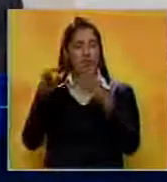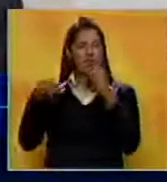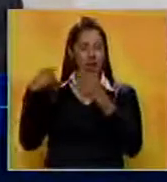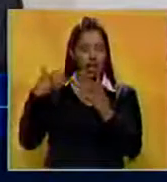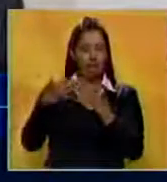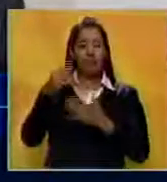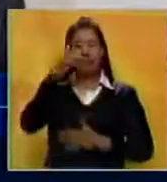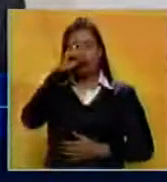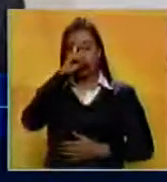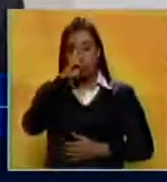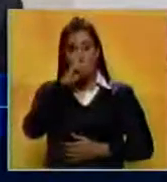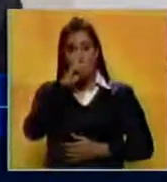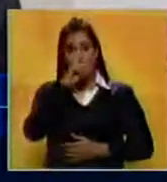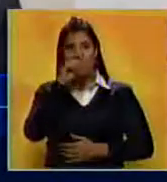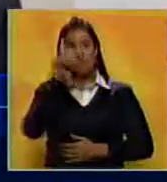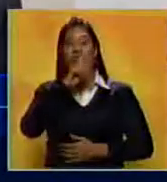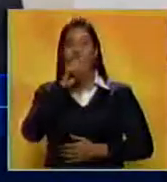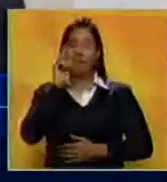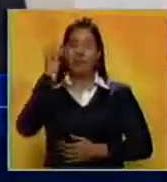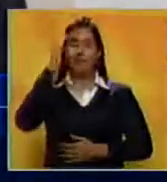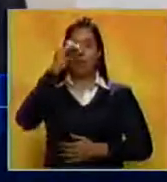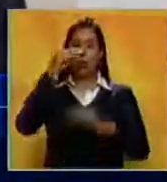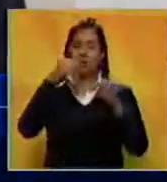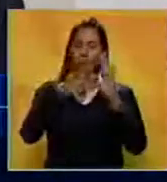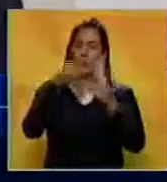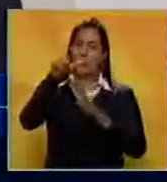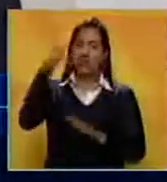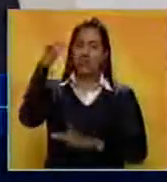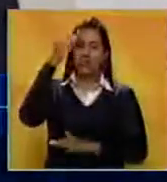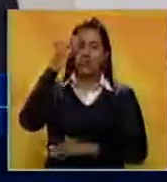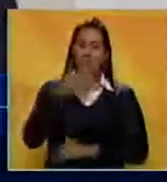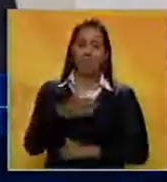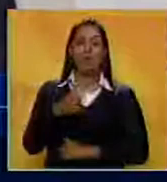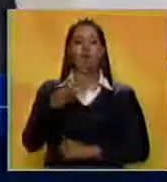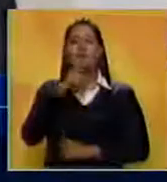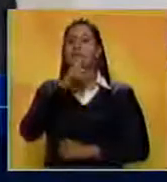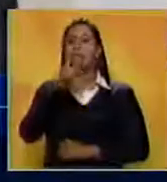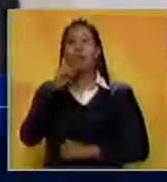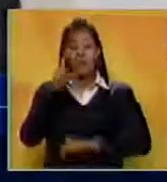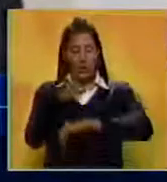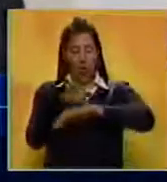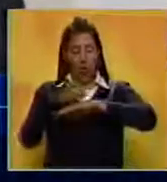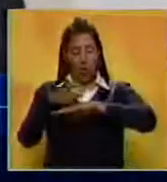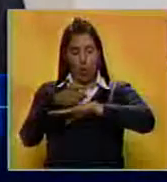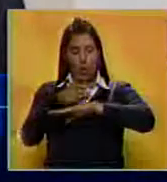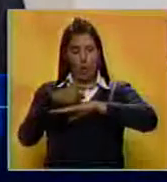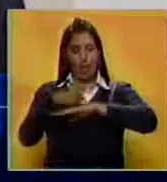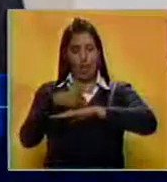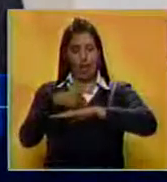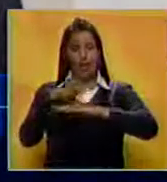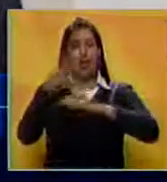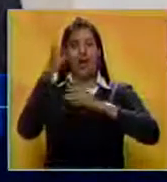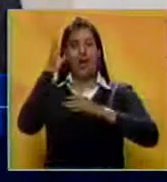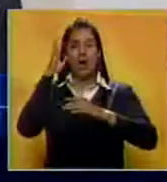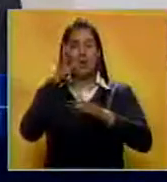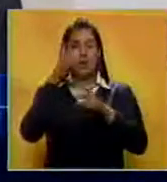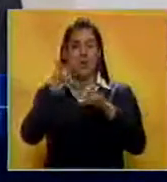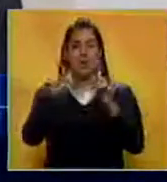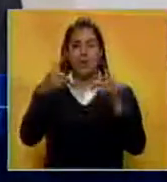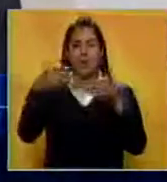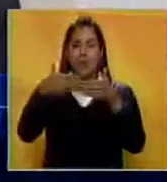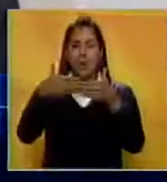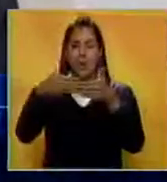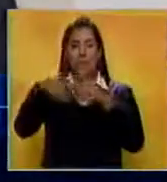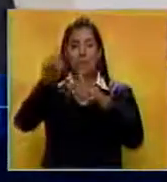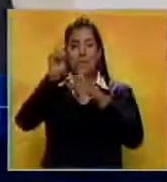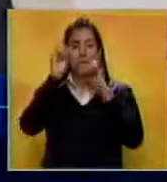los últimos años es de conocimiento público. El mencionado gobernador obstaculizó el libre tránsito